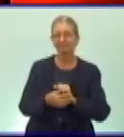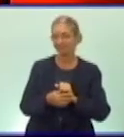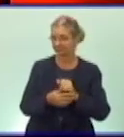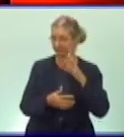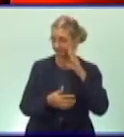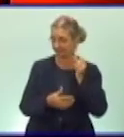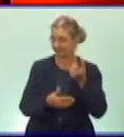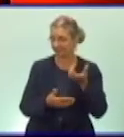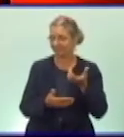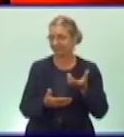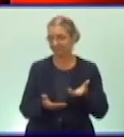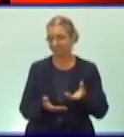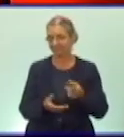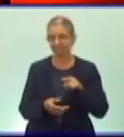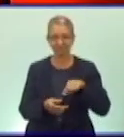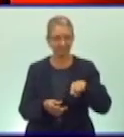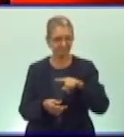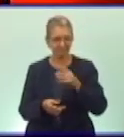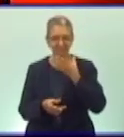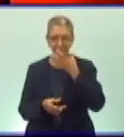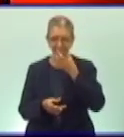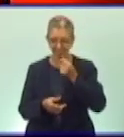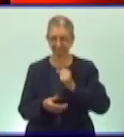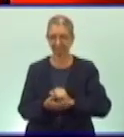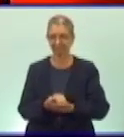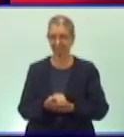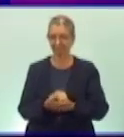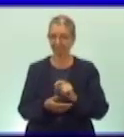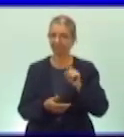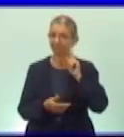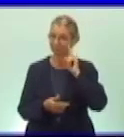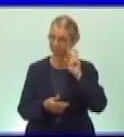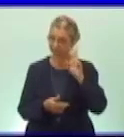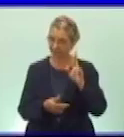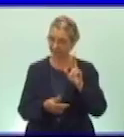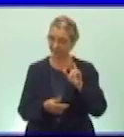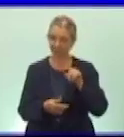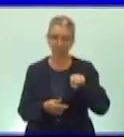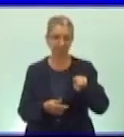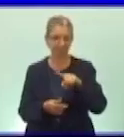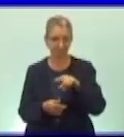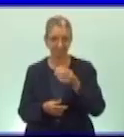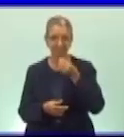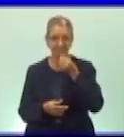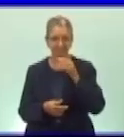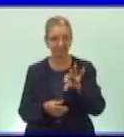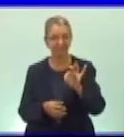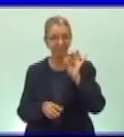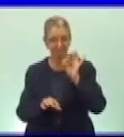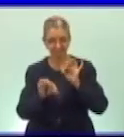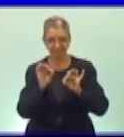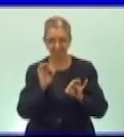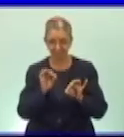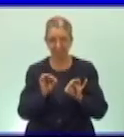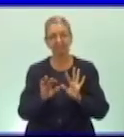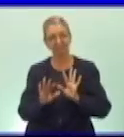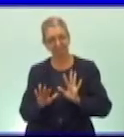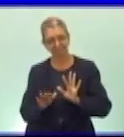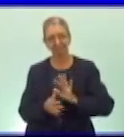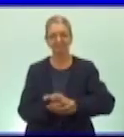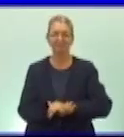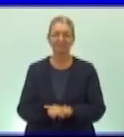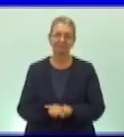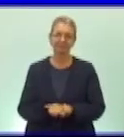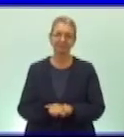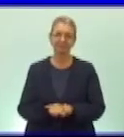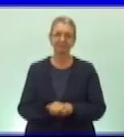labores que más les gusten y en las que pueden desempeñarse mejor. Ahora, les voy